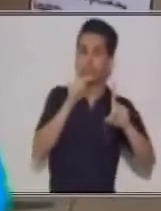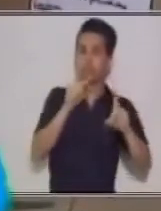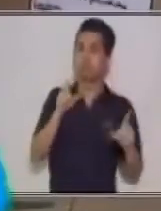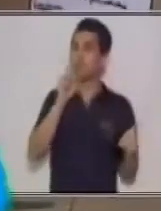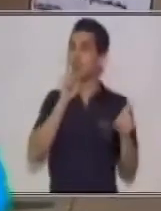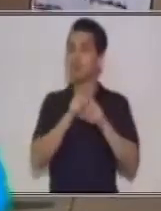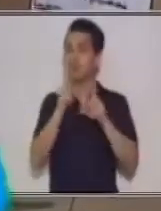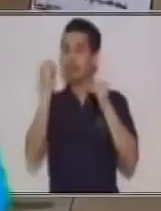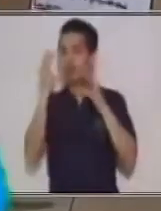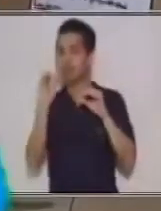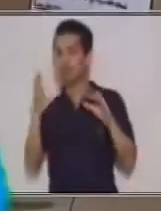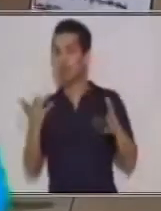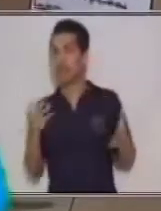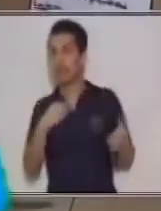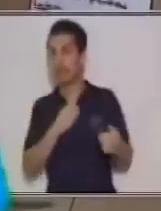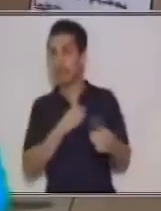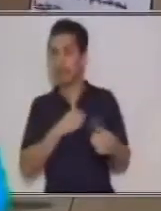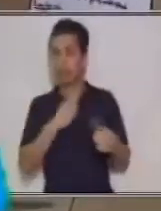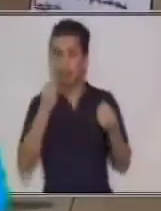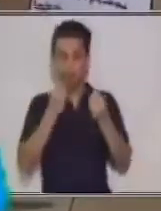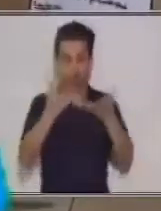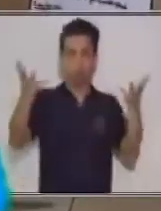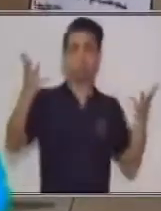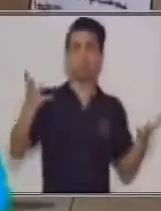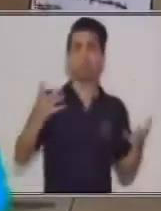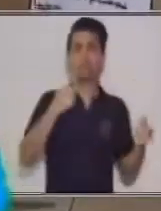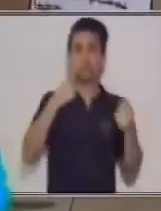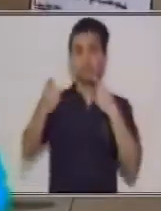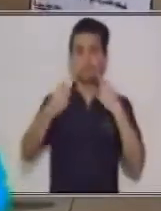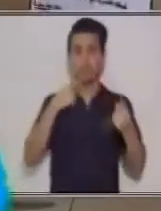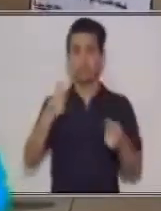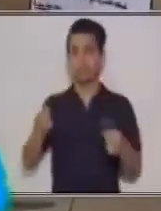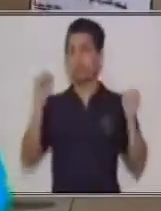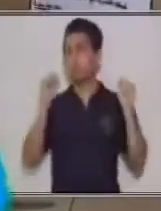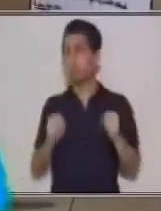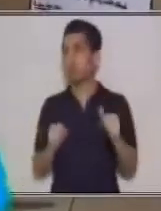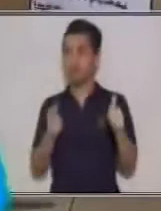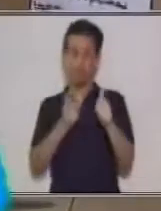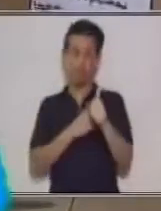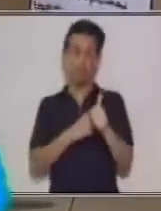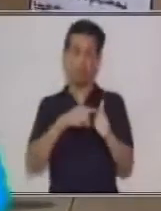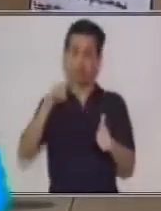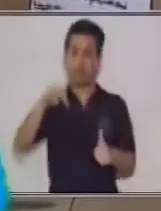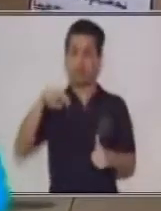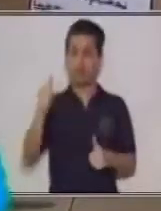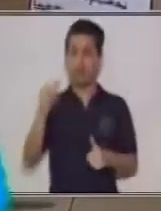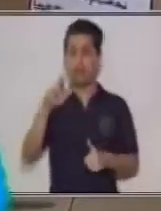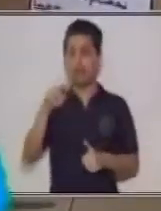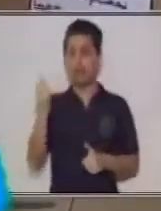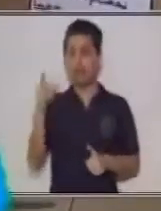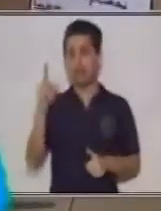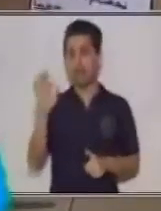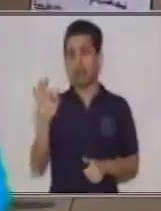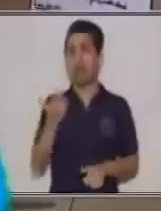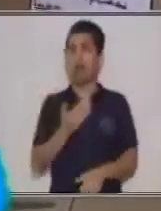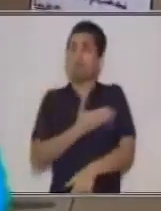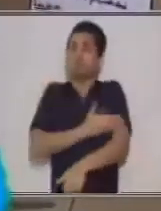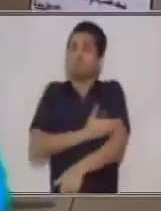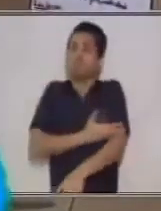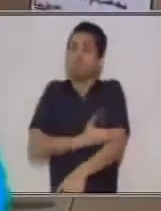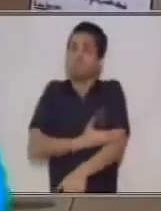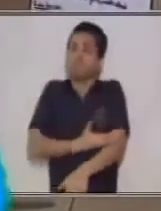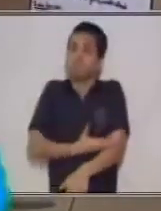perspectiva que va a tener el discurso. Ya que puede ser narrado, también va a ser descriptivo,